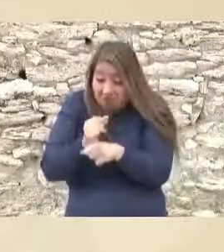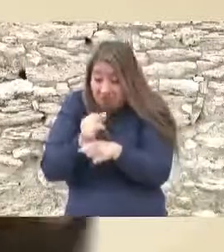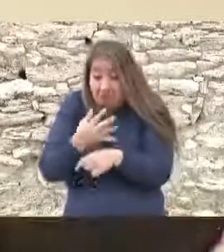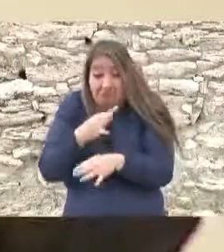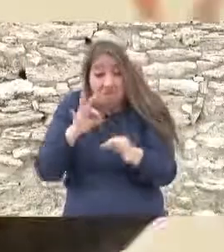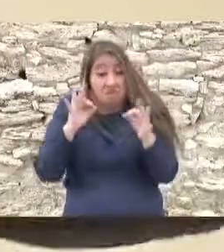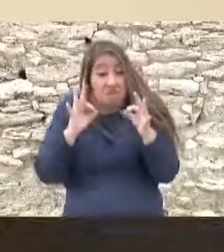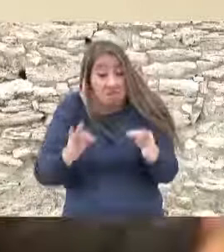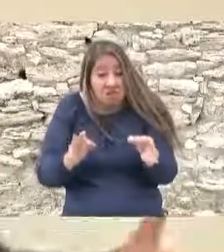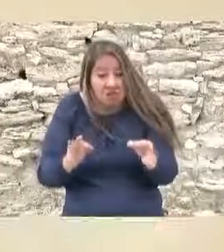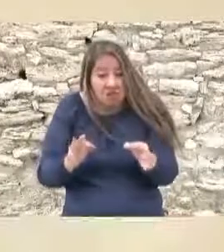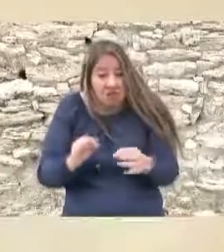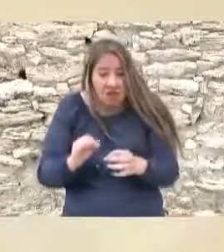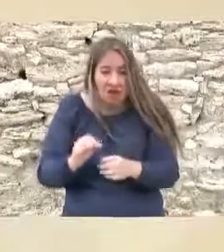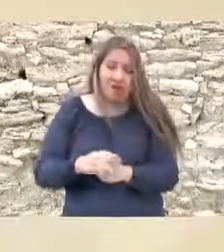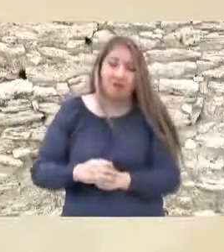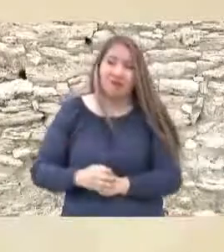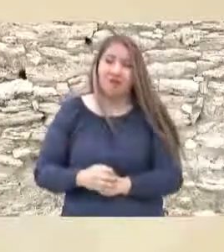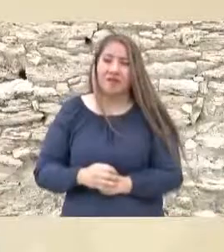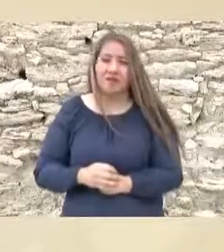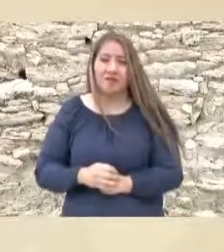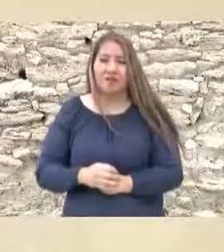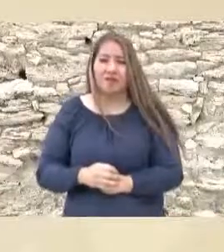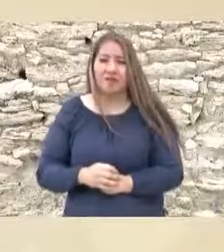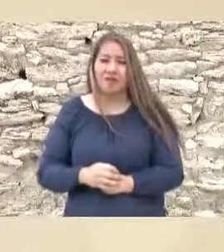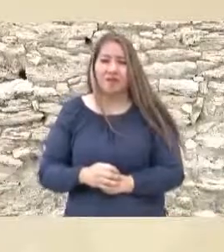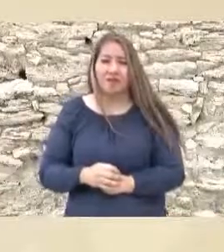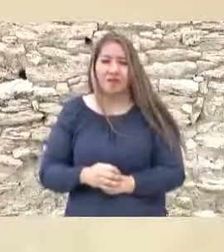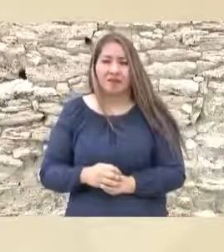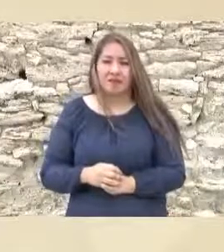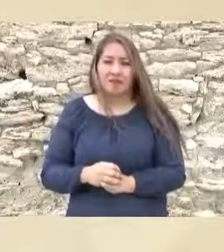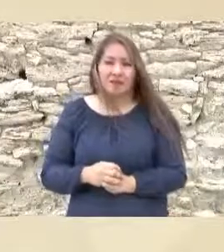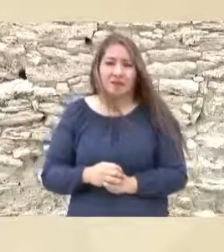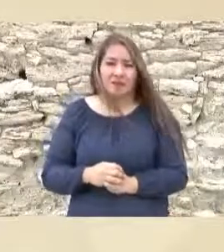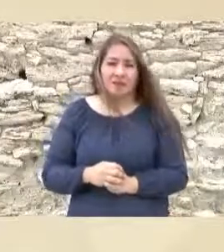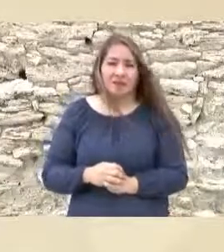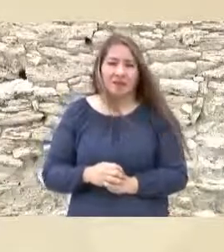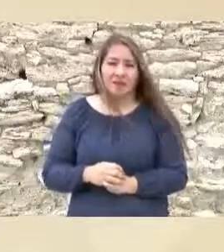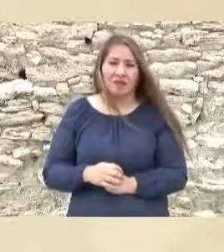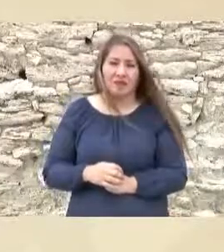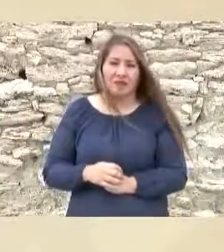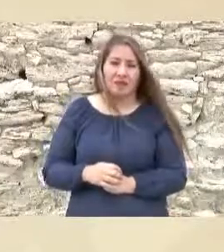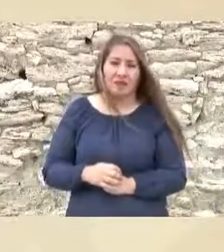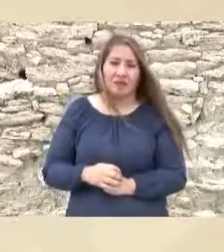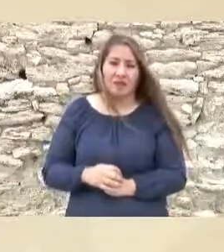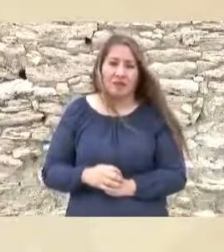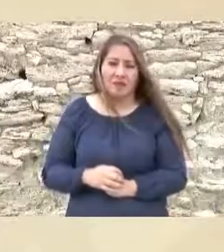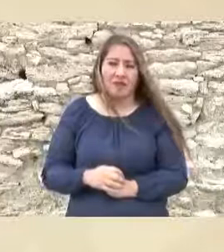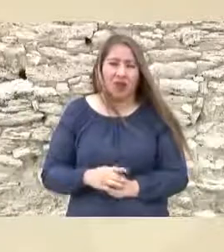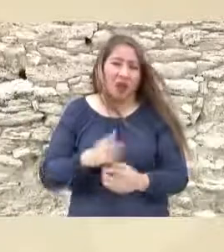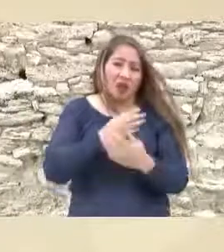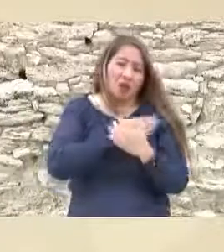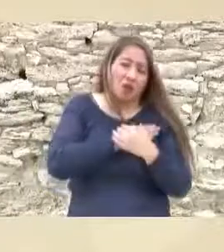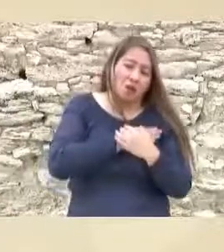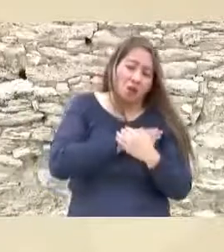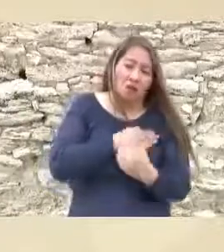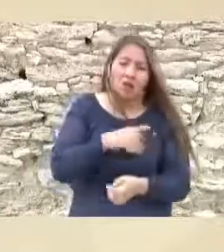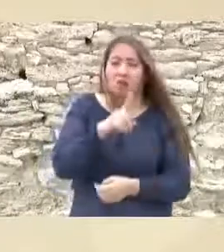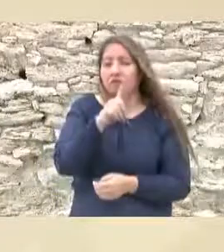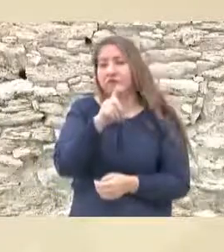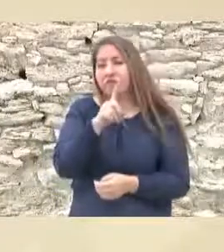además que le tiene pues mucho amor al agua